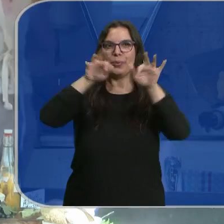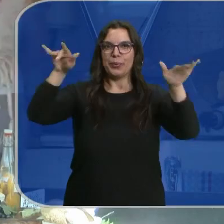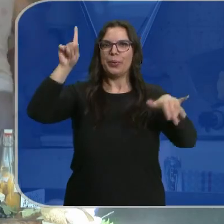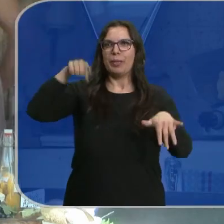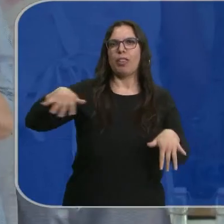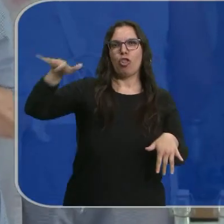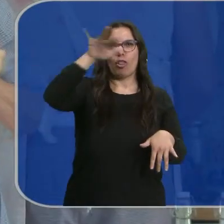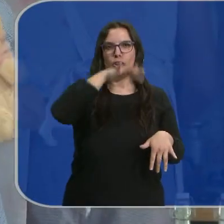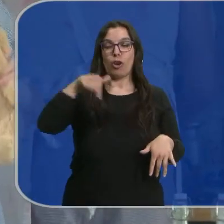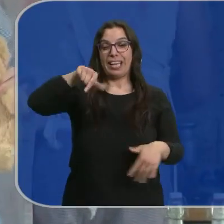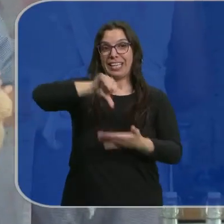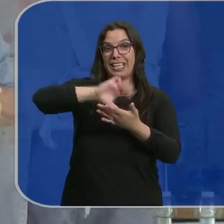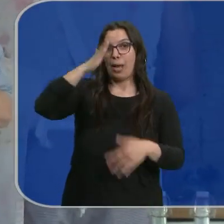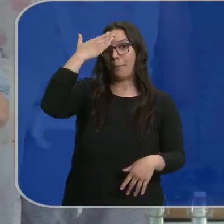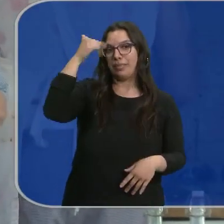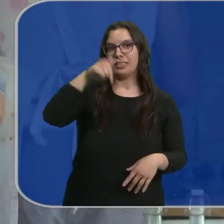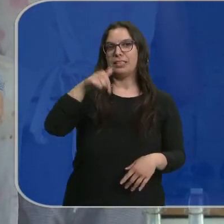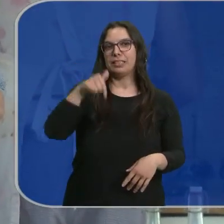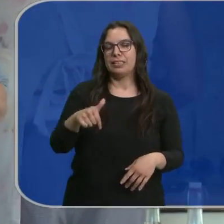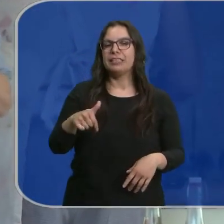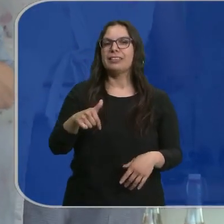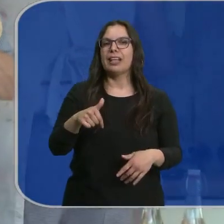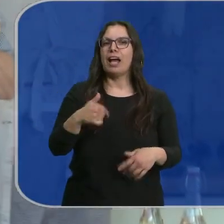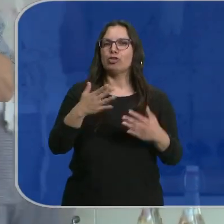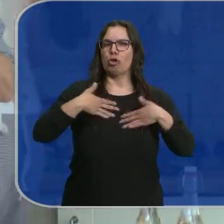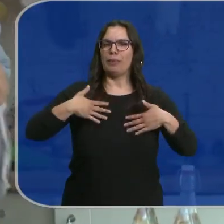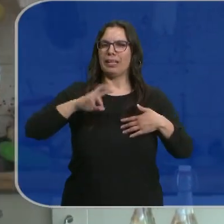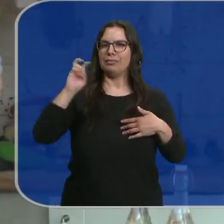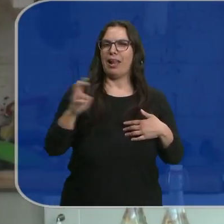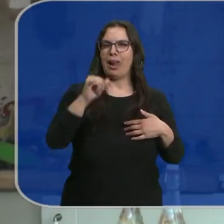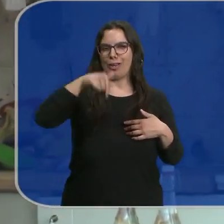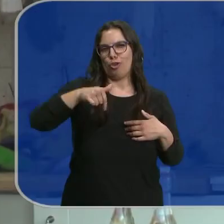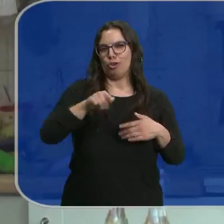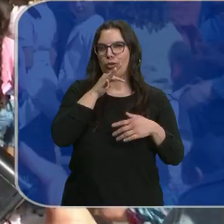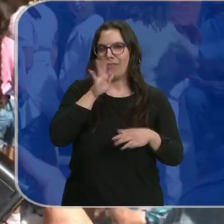lugares. Aunque aquí en la capital aún el día nos depara muchas sorpresas.